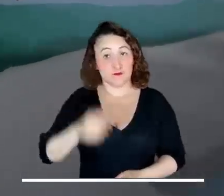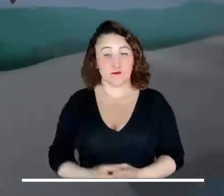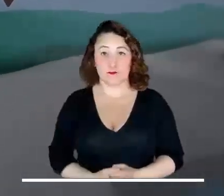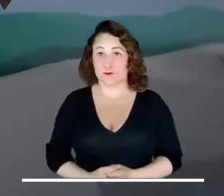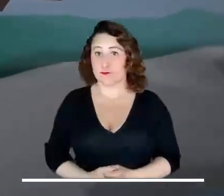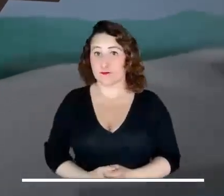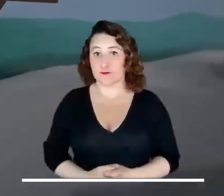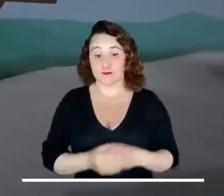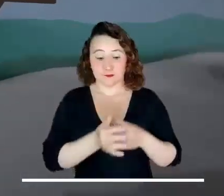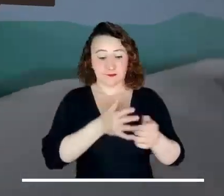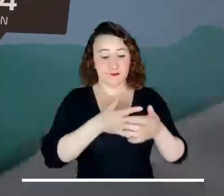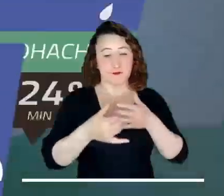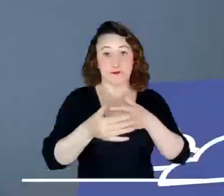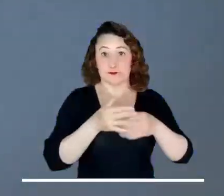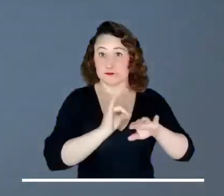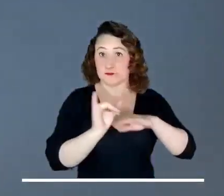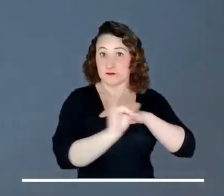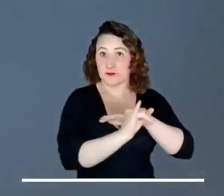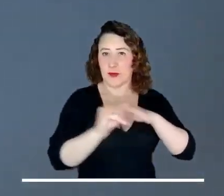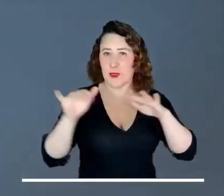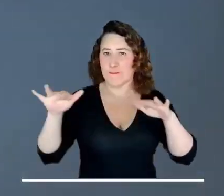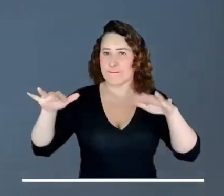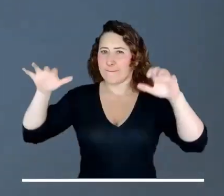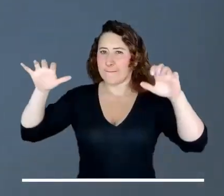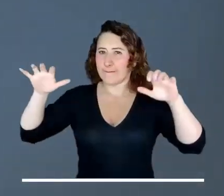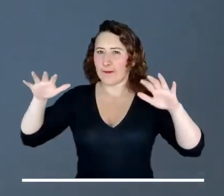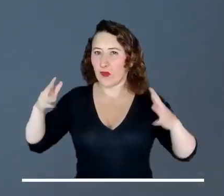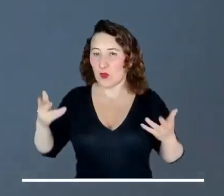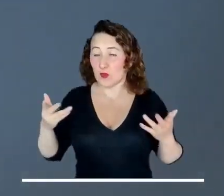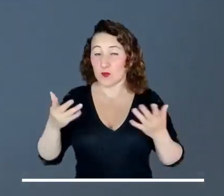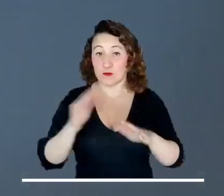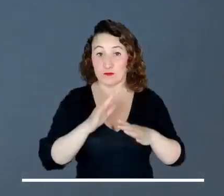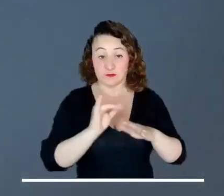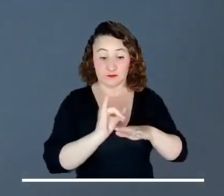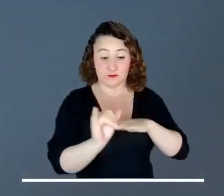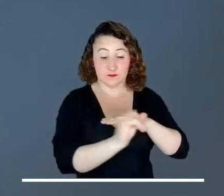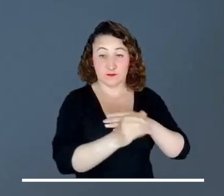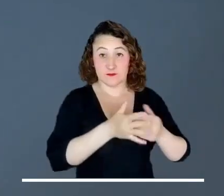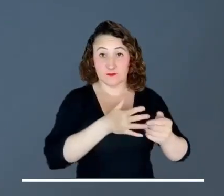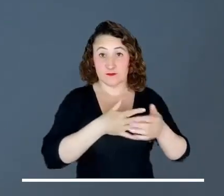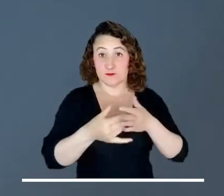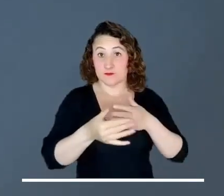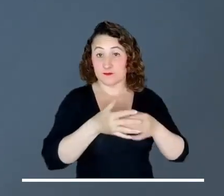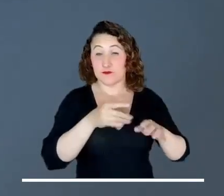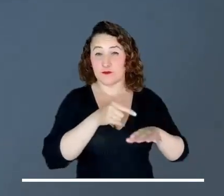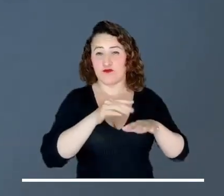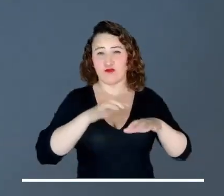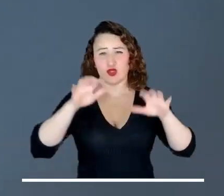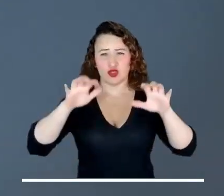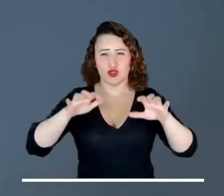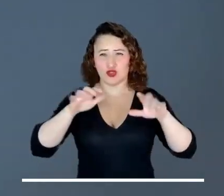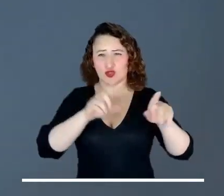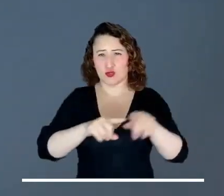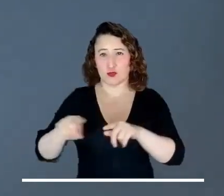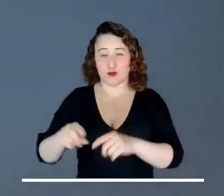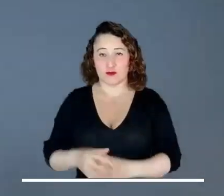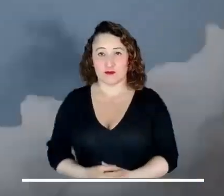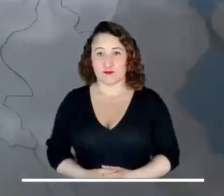mayor parte del archipiélago prevalecerá el tiempo seco, salvo en las islas de San Andrés, donde son posibles precipitaciones ocasionales.